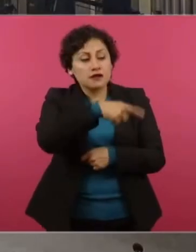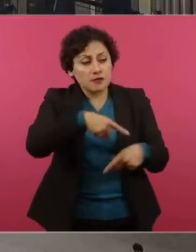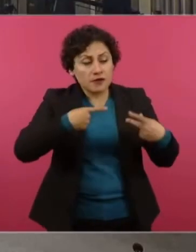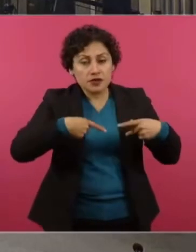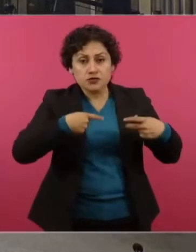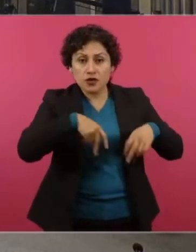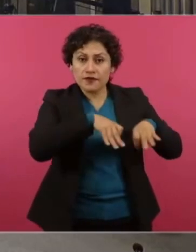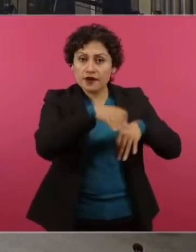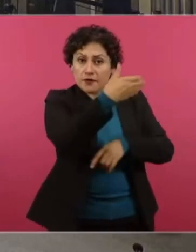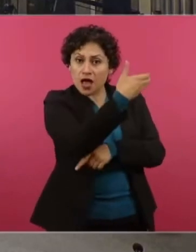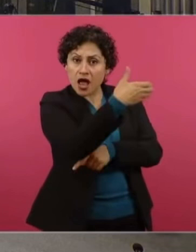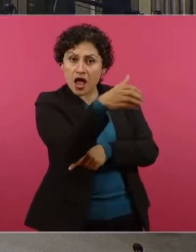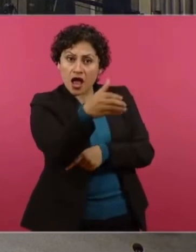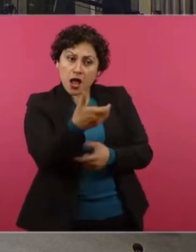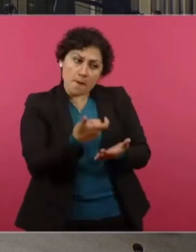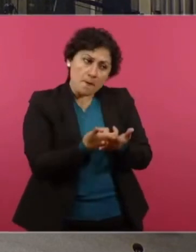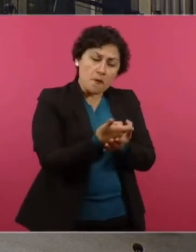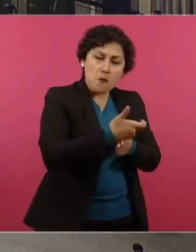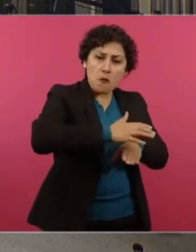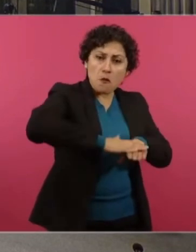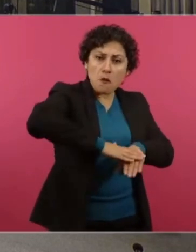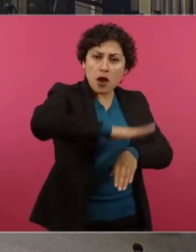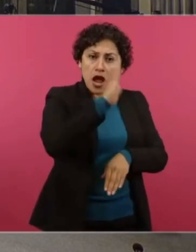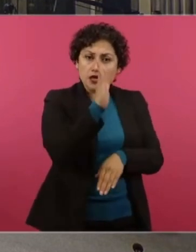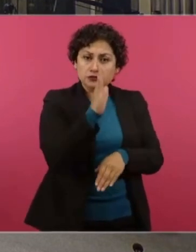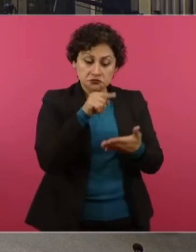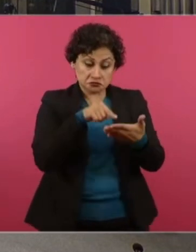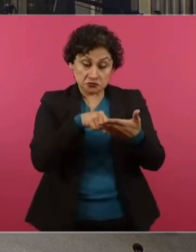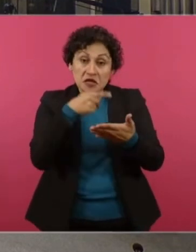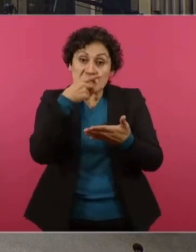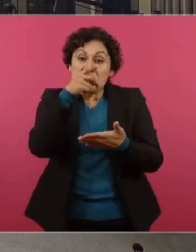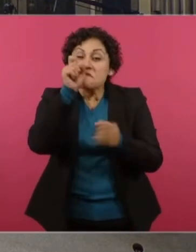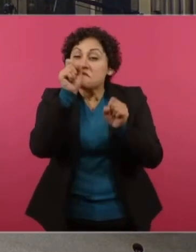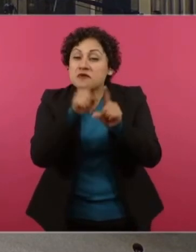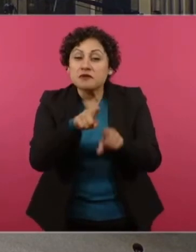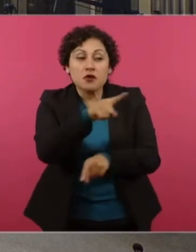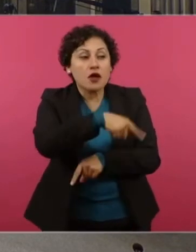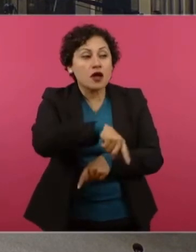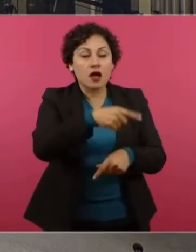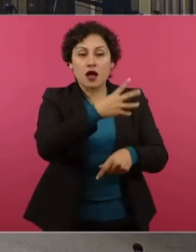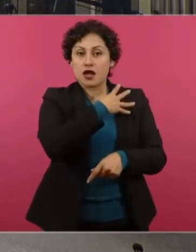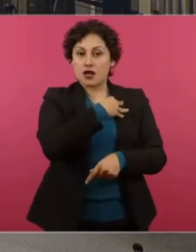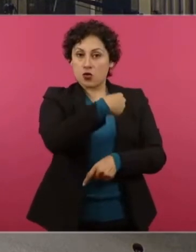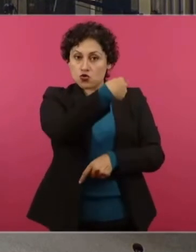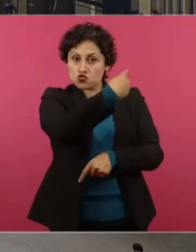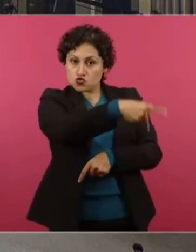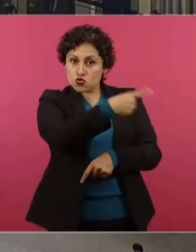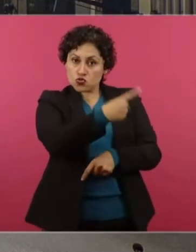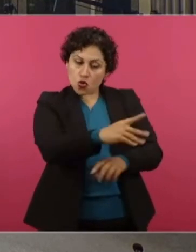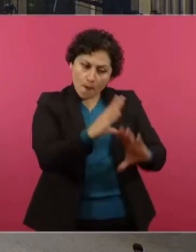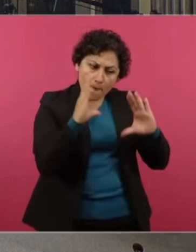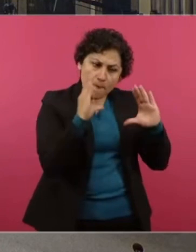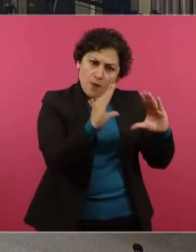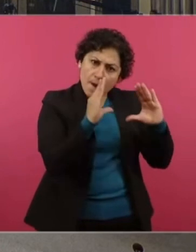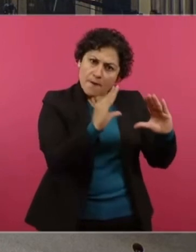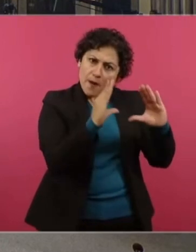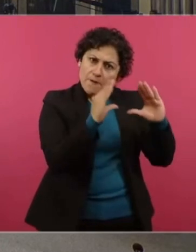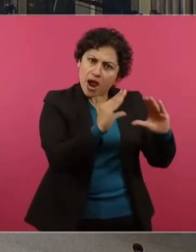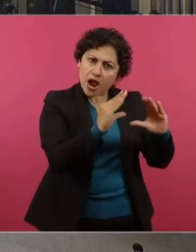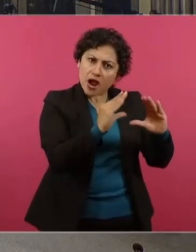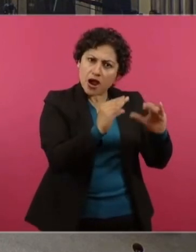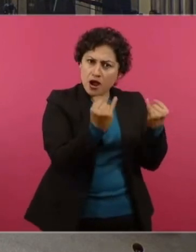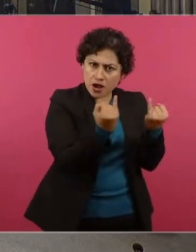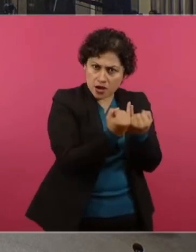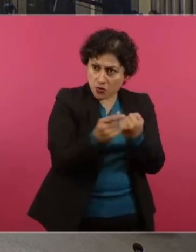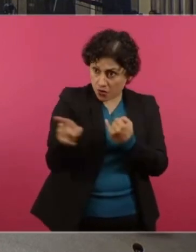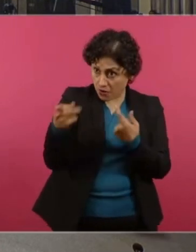al hijo del campesino y al hijo del barretero, igual que al hijo del más rico hacendado,